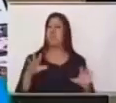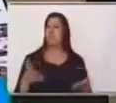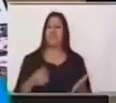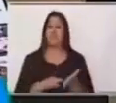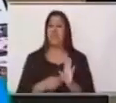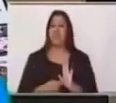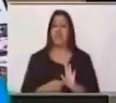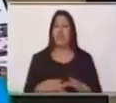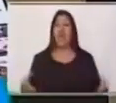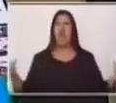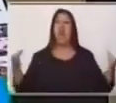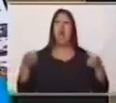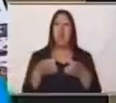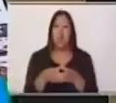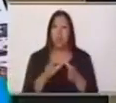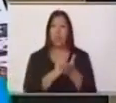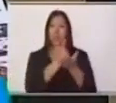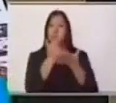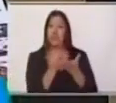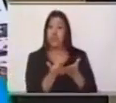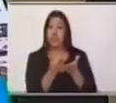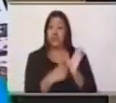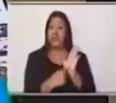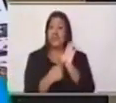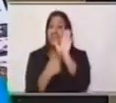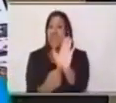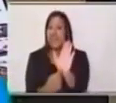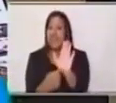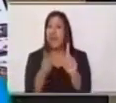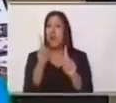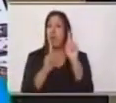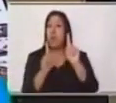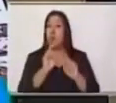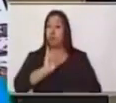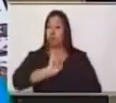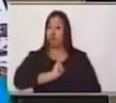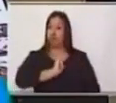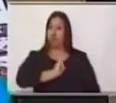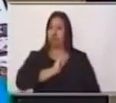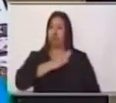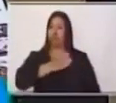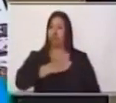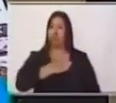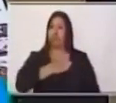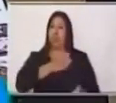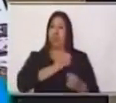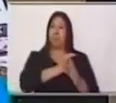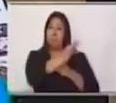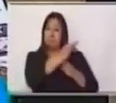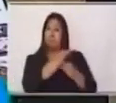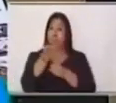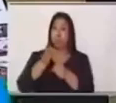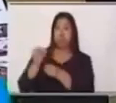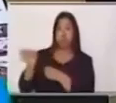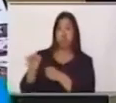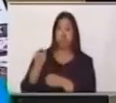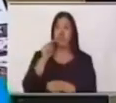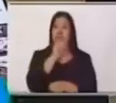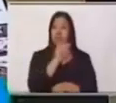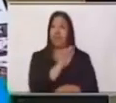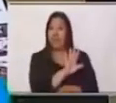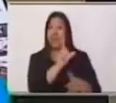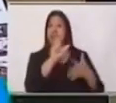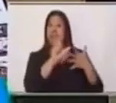obras literarias que demuestran la identidad de un pueblo o conjunto de pueblos, cuyas características surgen de las